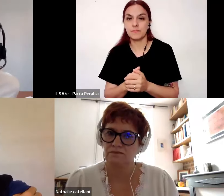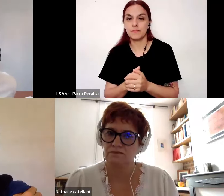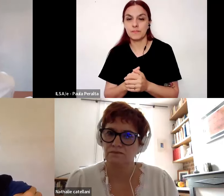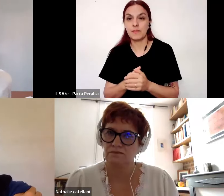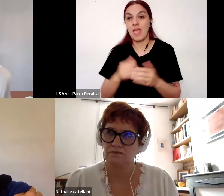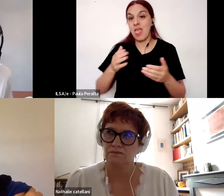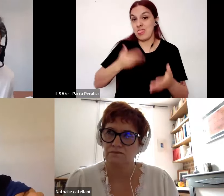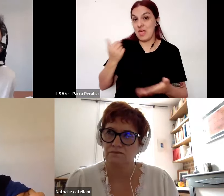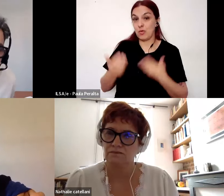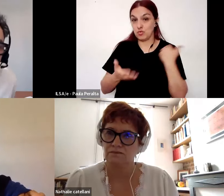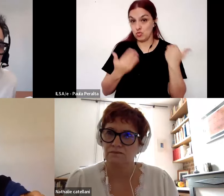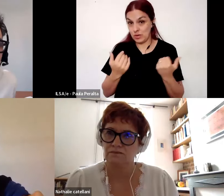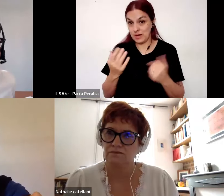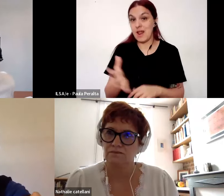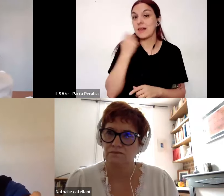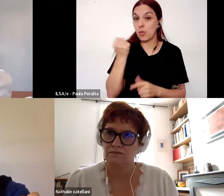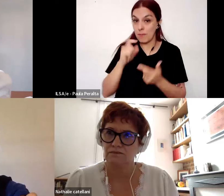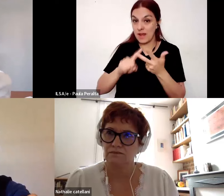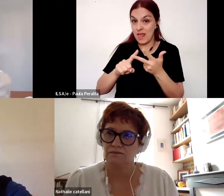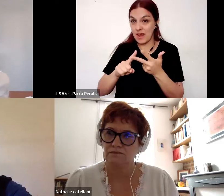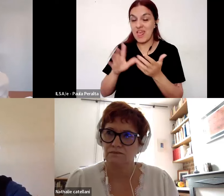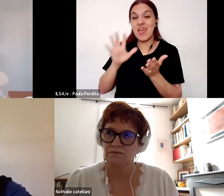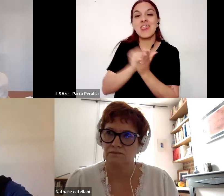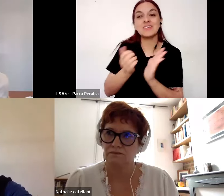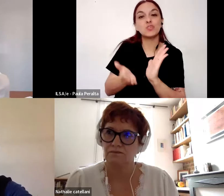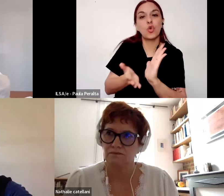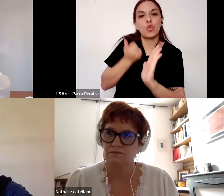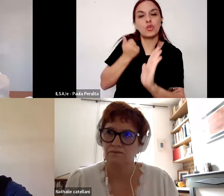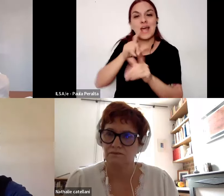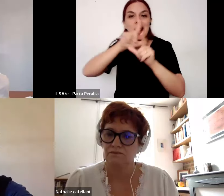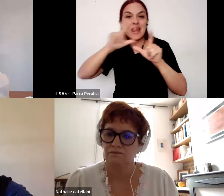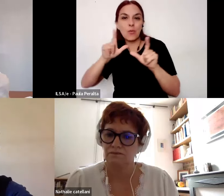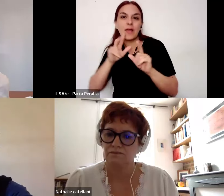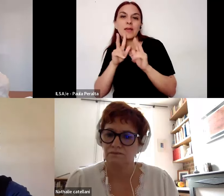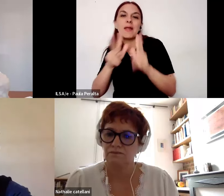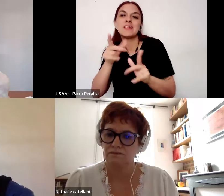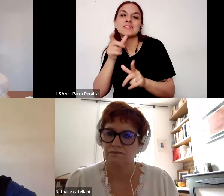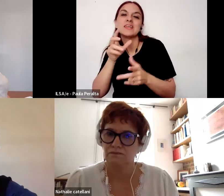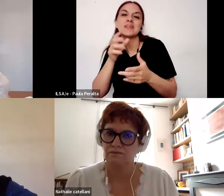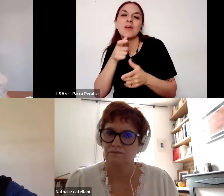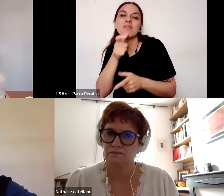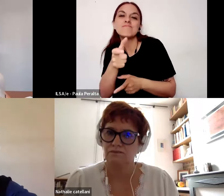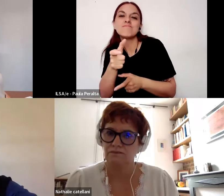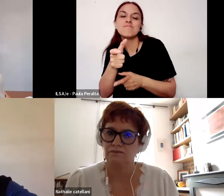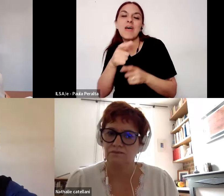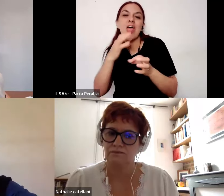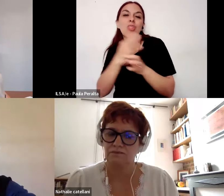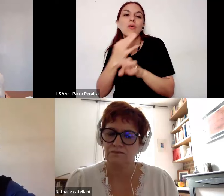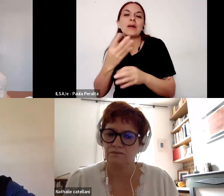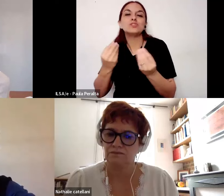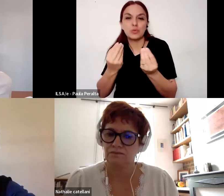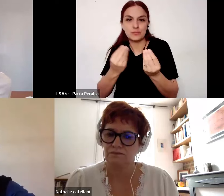deconstruir y en todo caso descolonizar el lenguaje que utilizamos para nombrar la educación entonces ahí hay una oportunidad